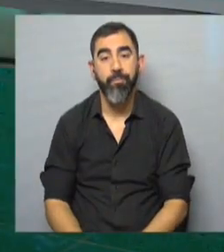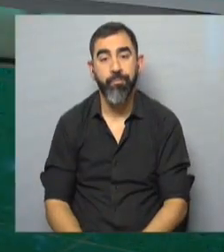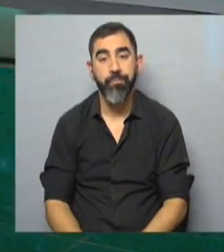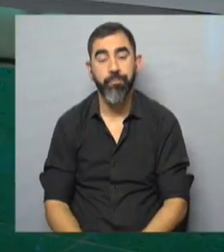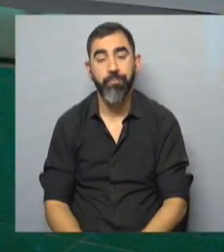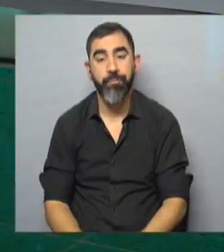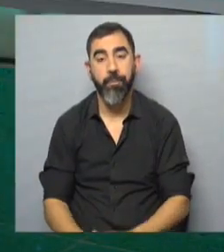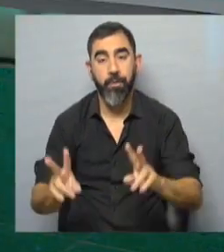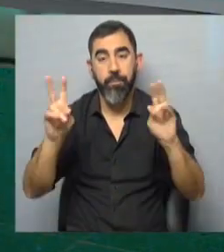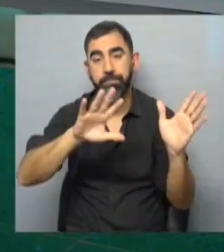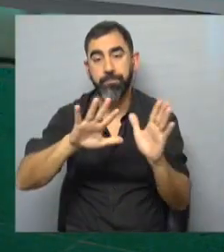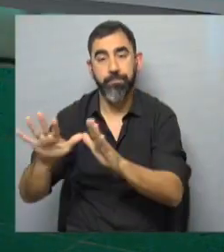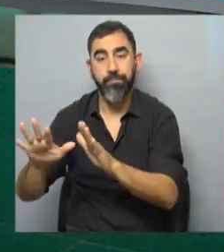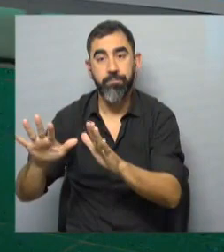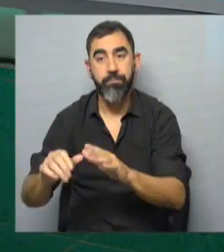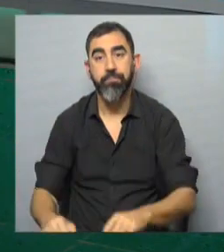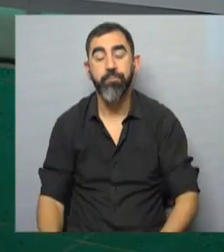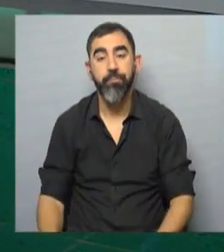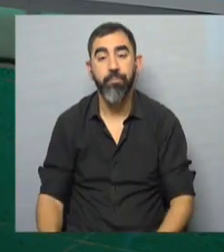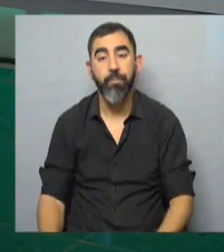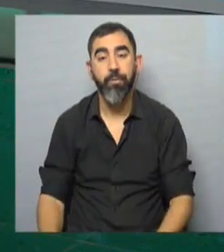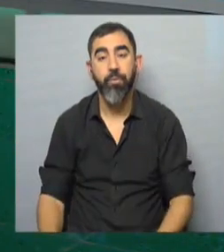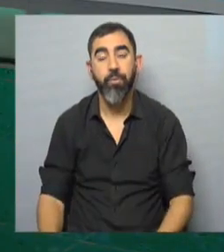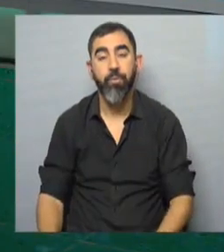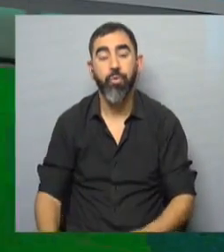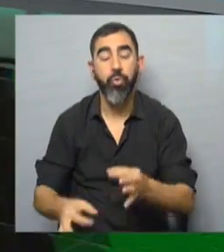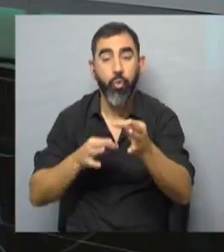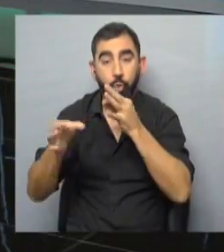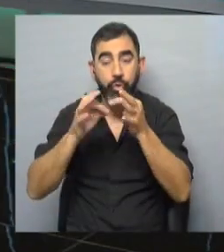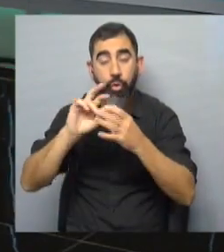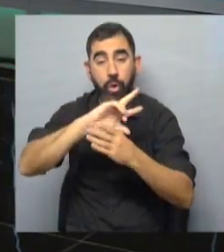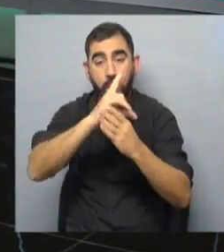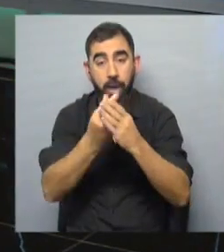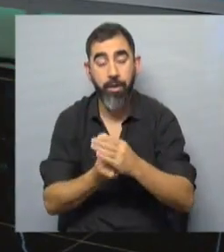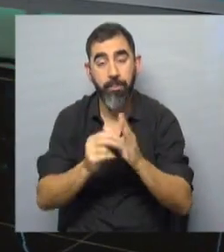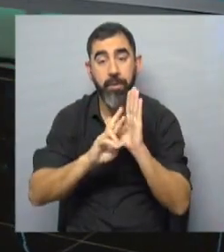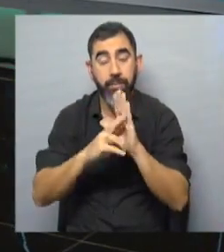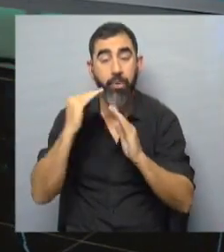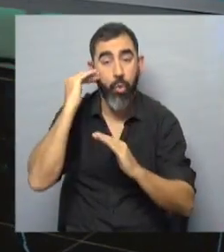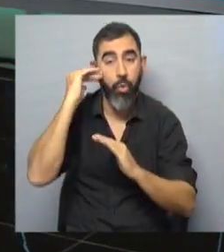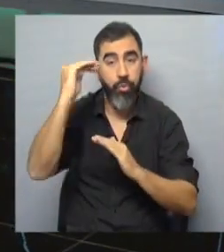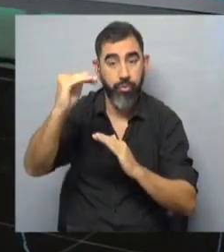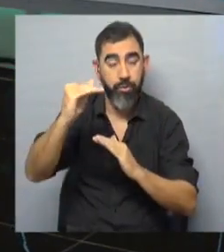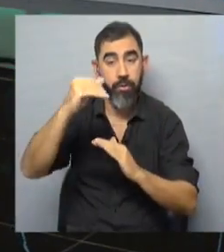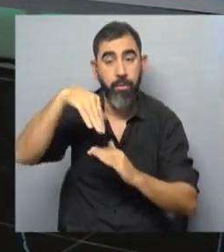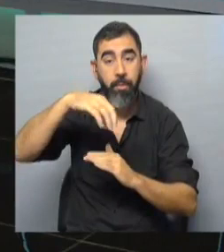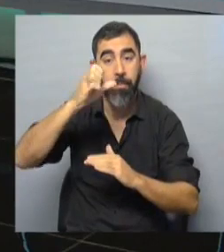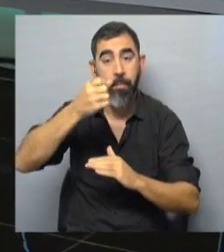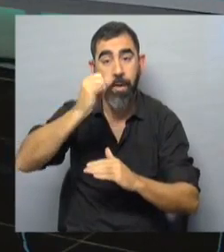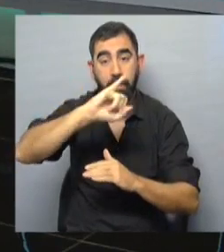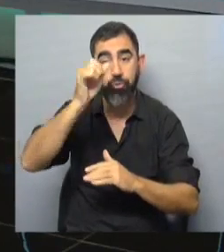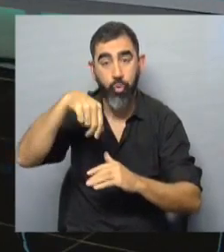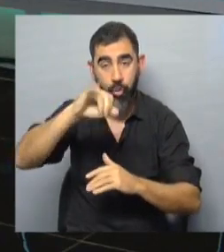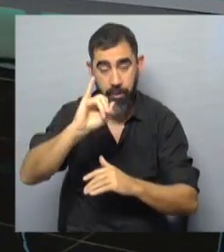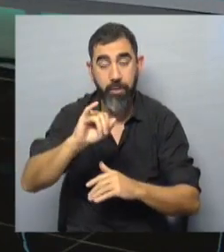Bien, vamos con otros temas. Si le parece, para los consejeros de la ANEP, en representación de los docentes Julián Amasoni y Daisy